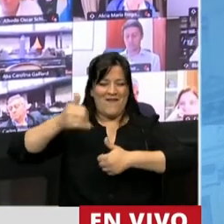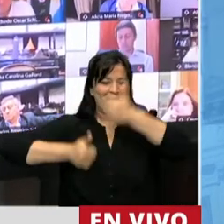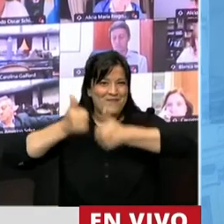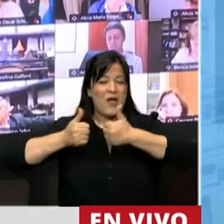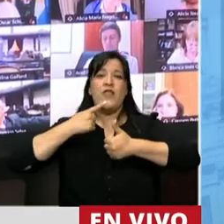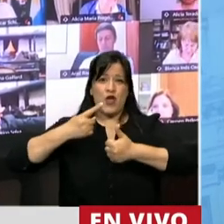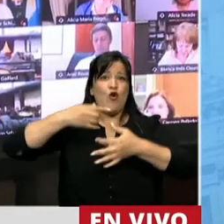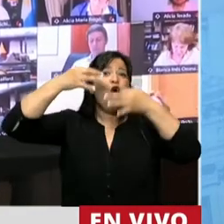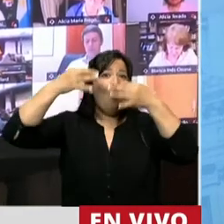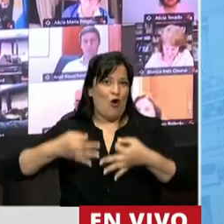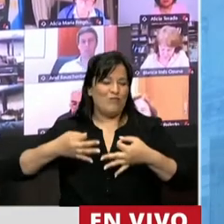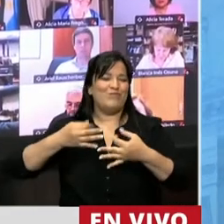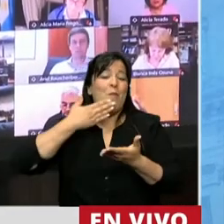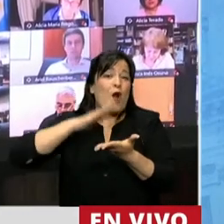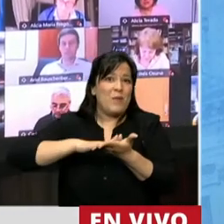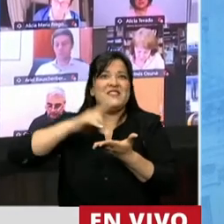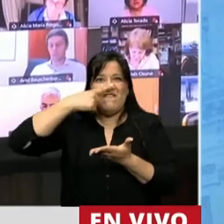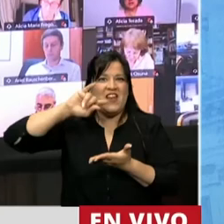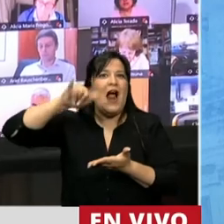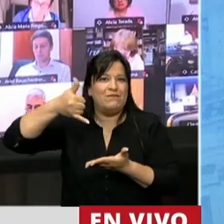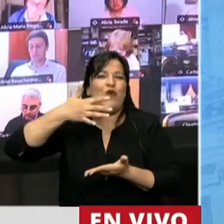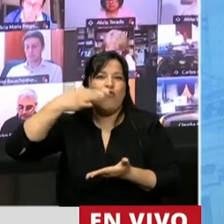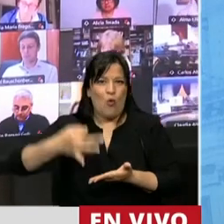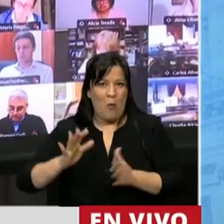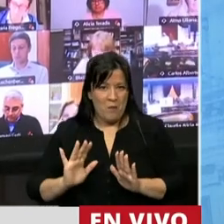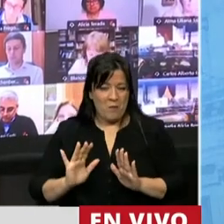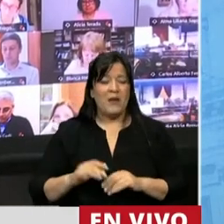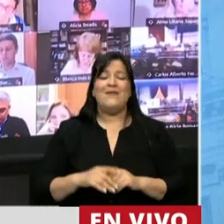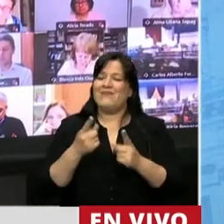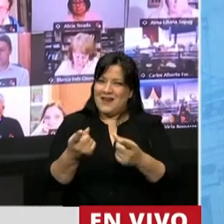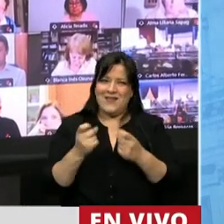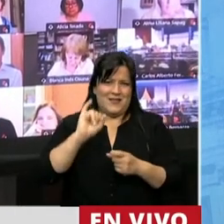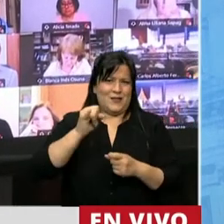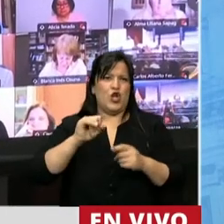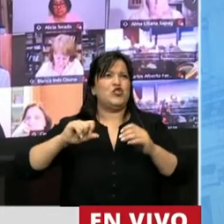las cuestiones de la necesaria descentralización,